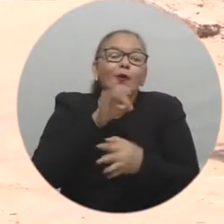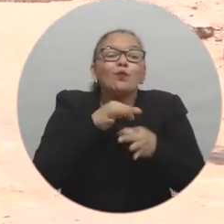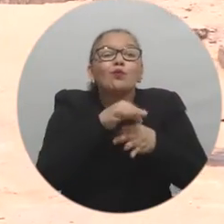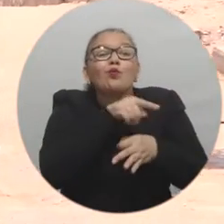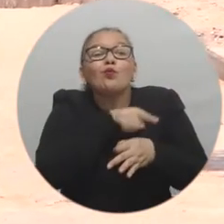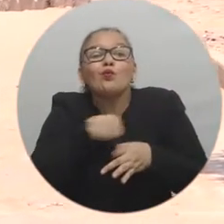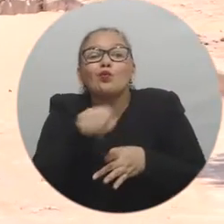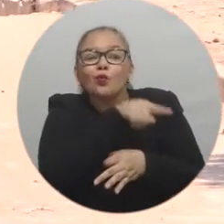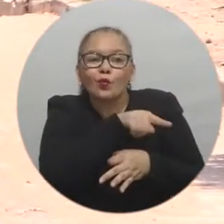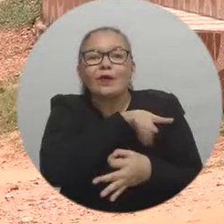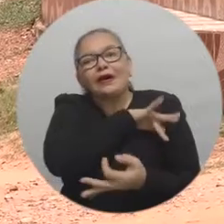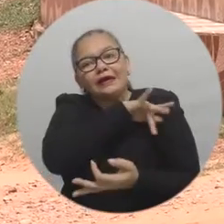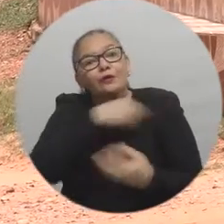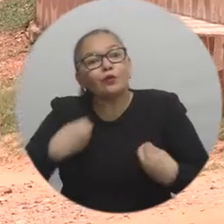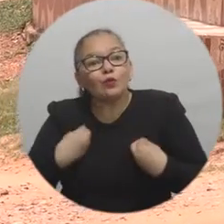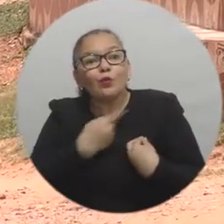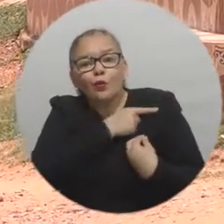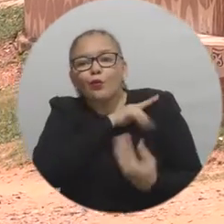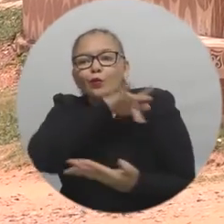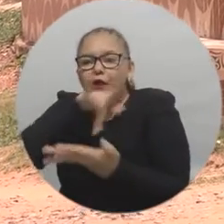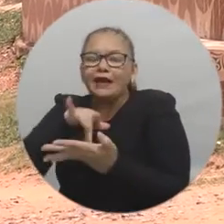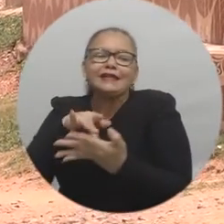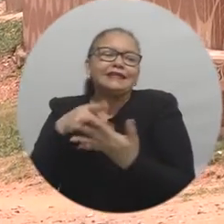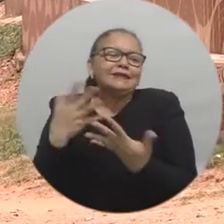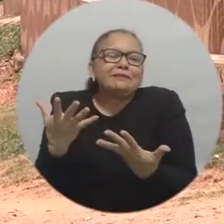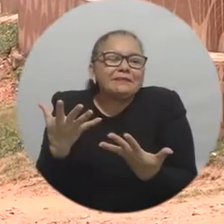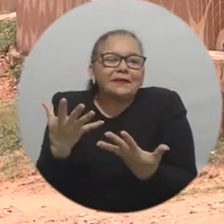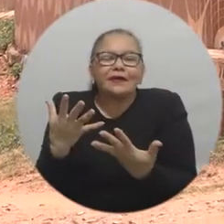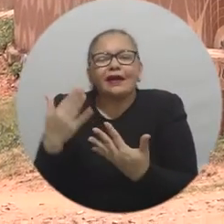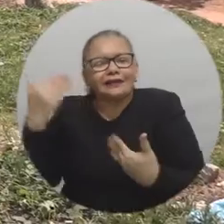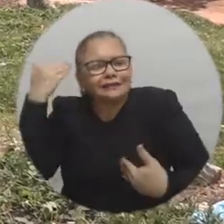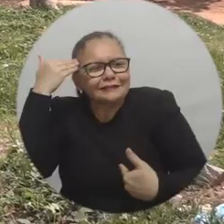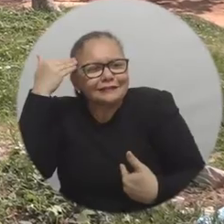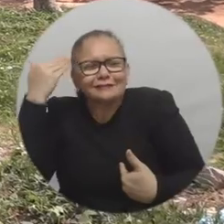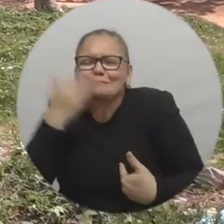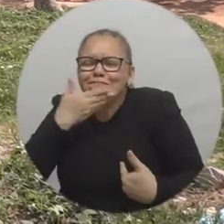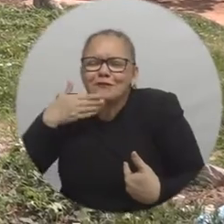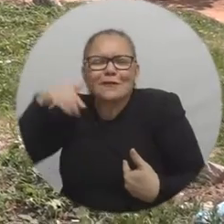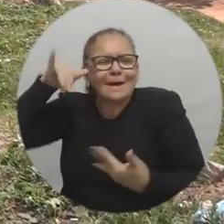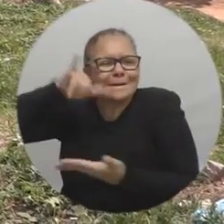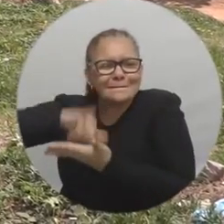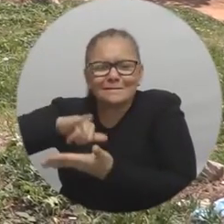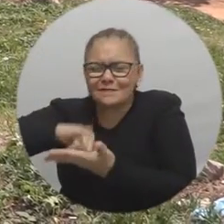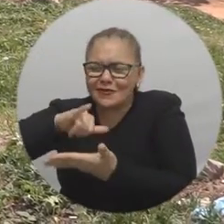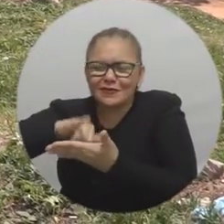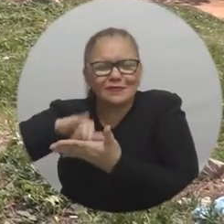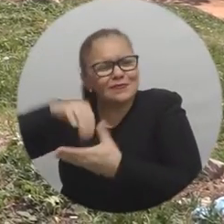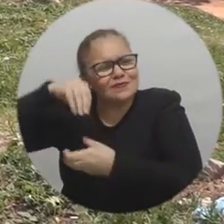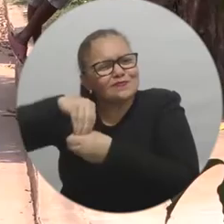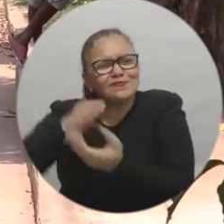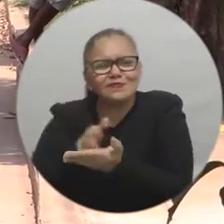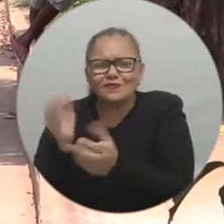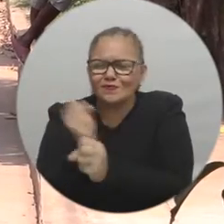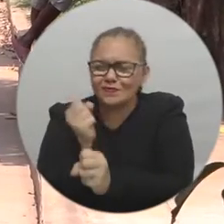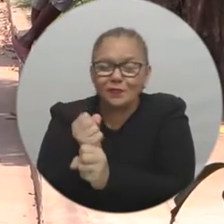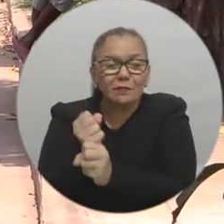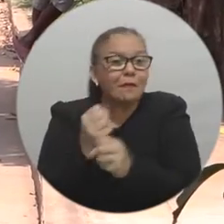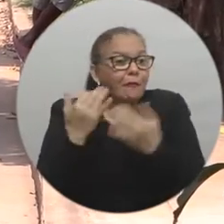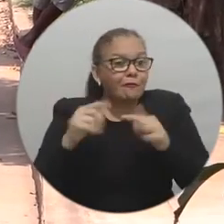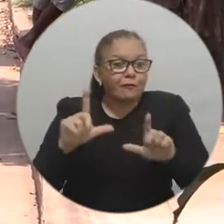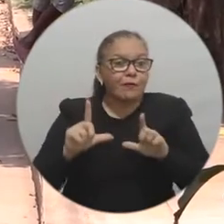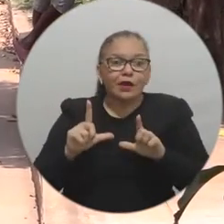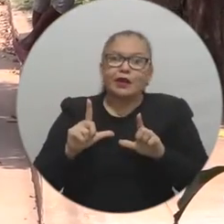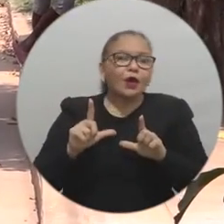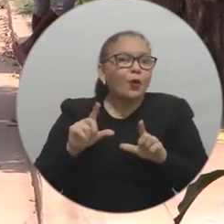subregión o del mismo municipio para que ellos vayan creando esa conciencia y esas ganas de querer quedarse a trabajar por el municipio y no salir